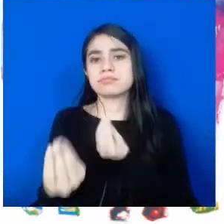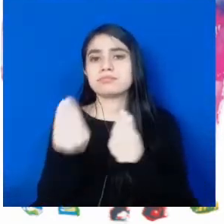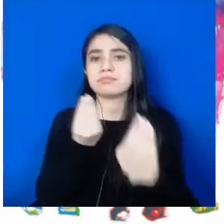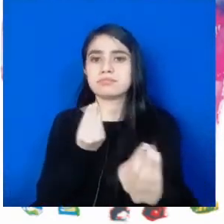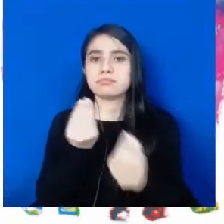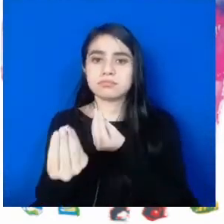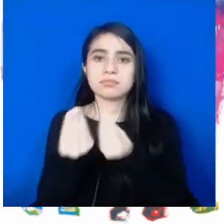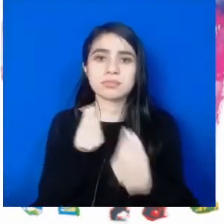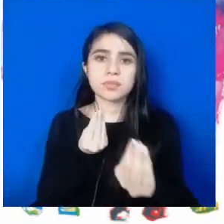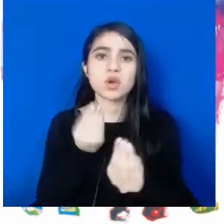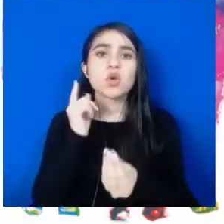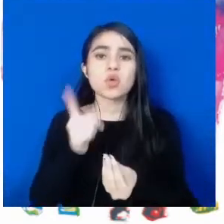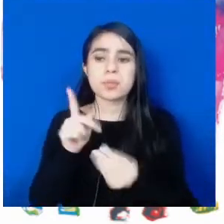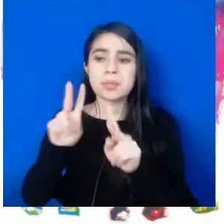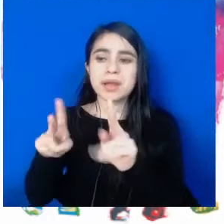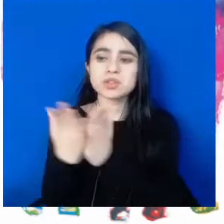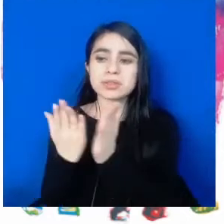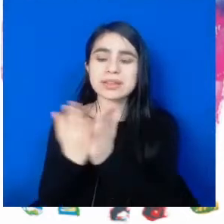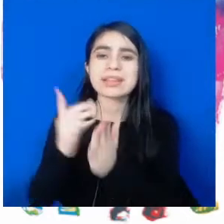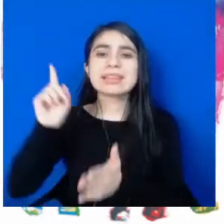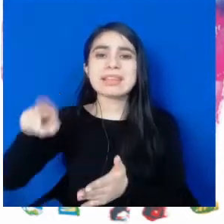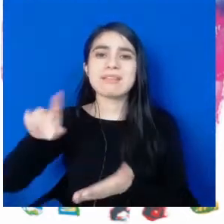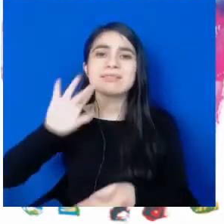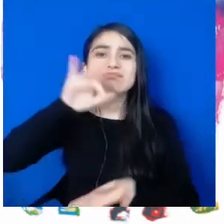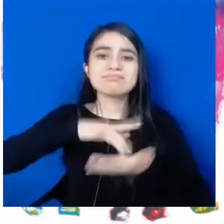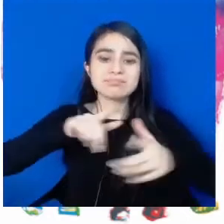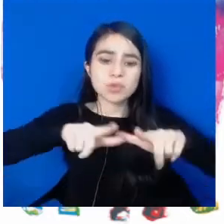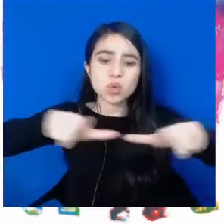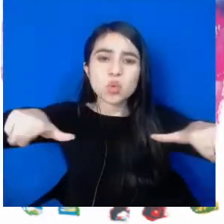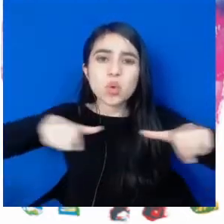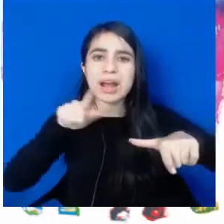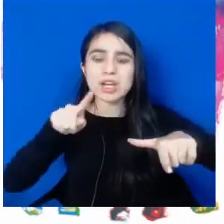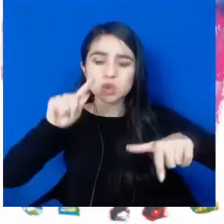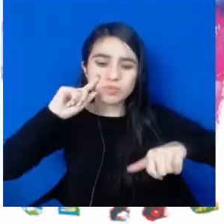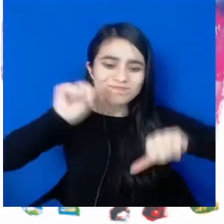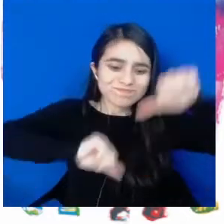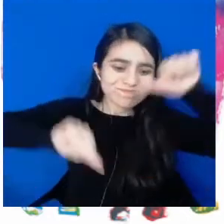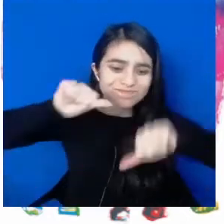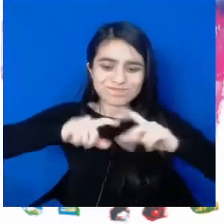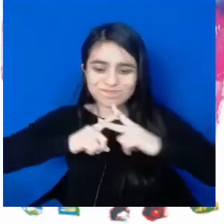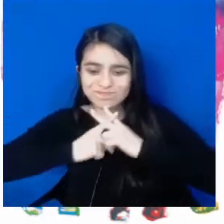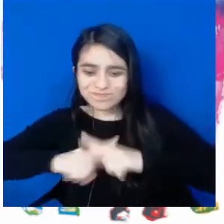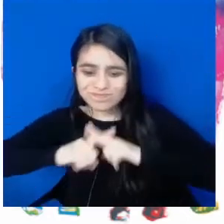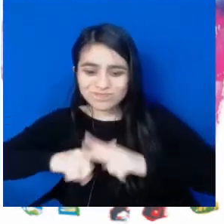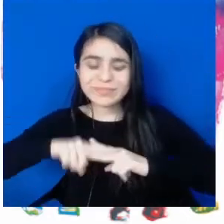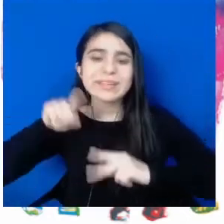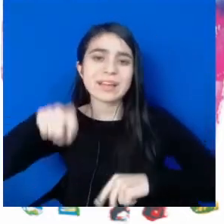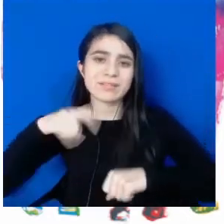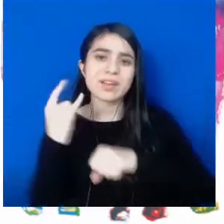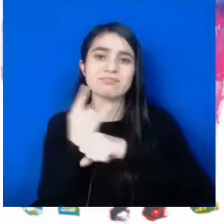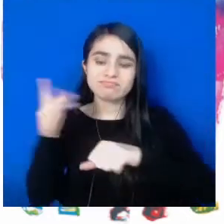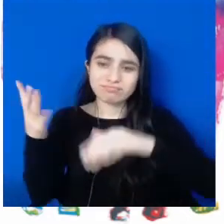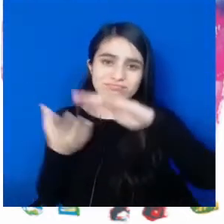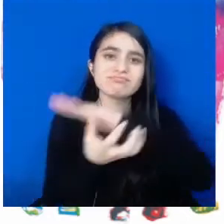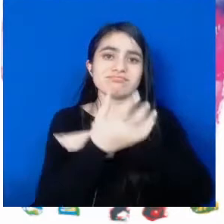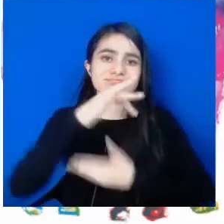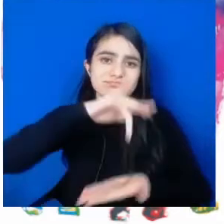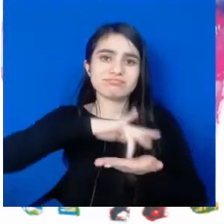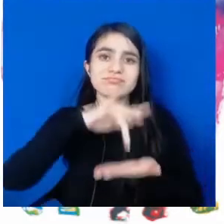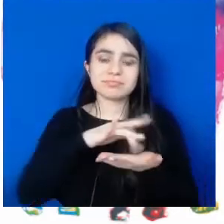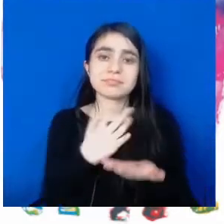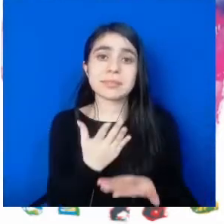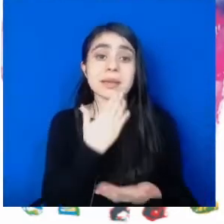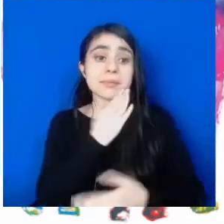porque nuestros estudiantes deben utilizar más los laboratorios. Gracias también a la colaboración del Ministerio,